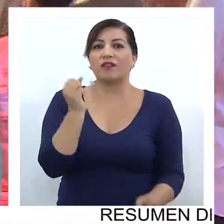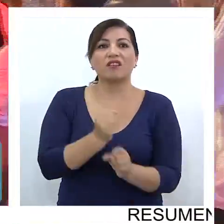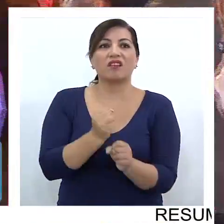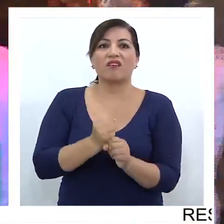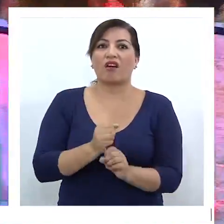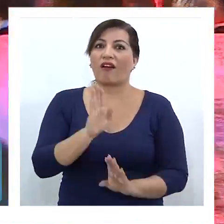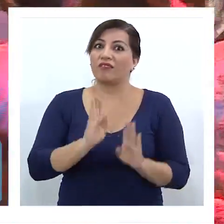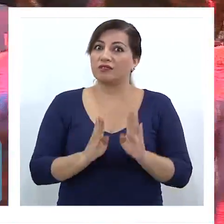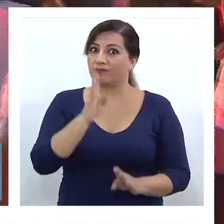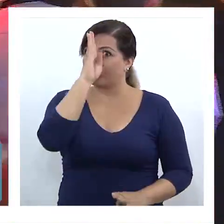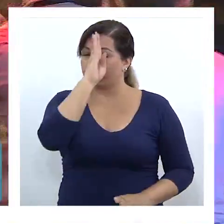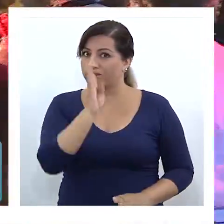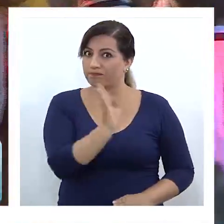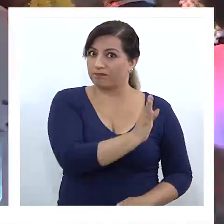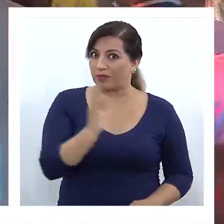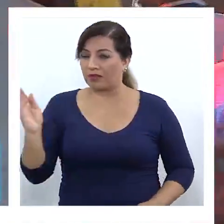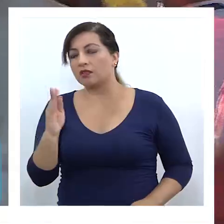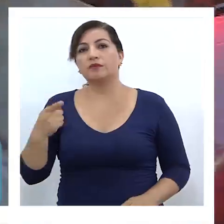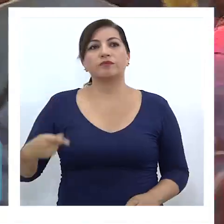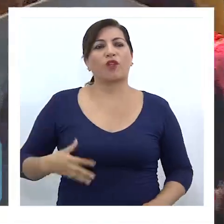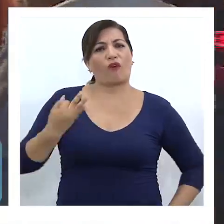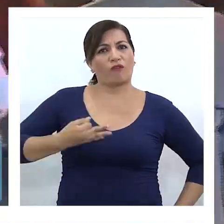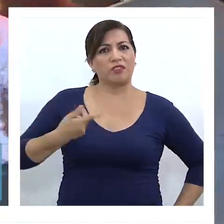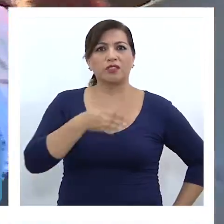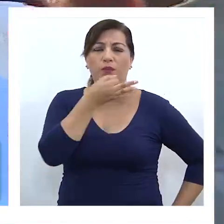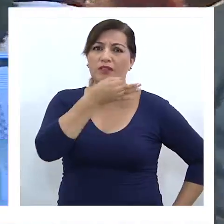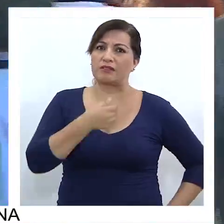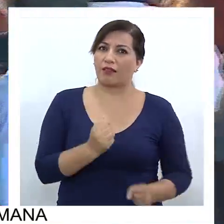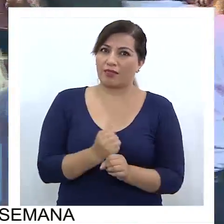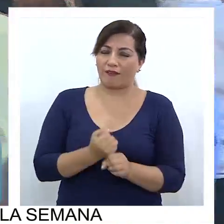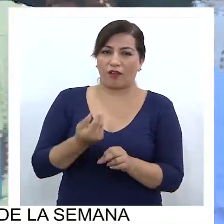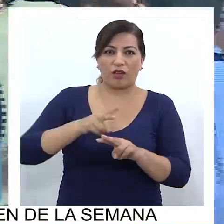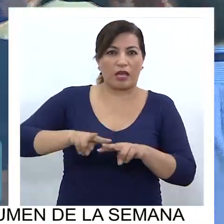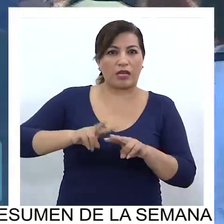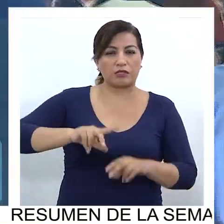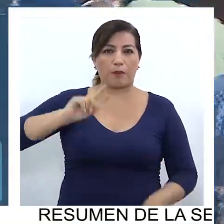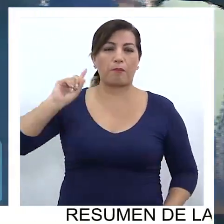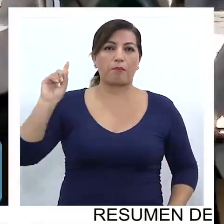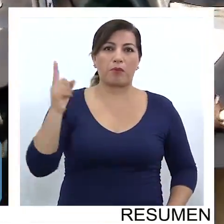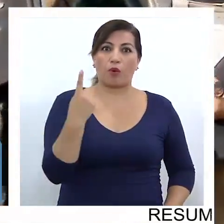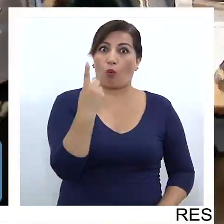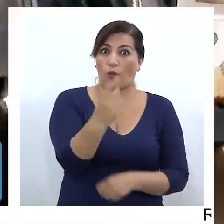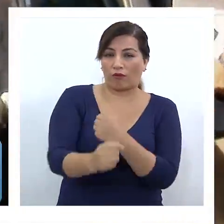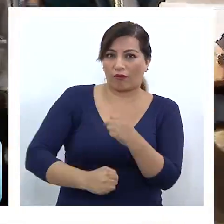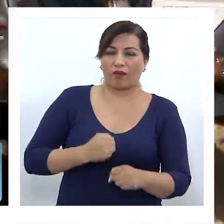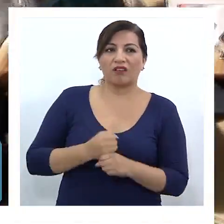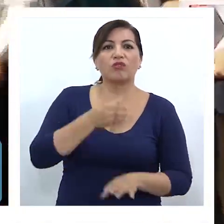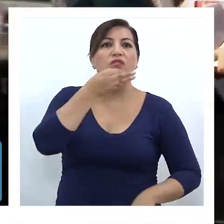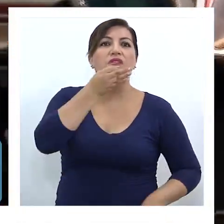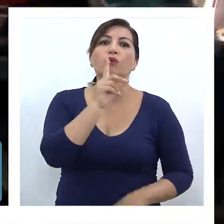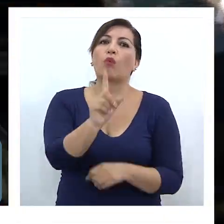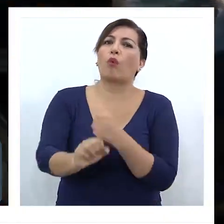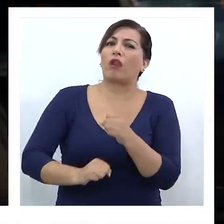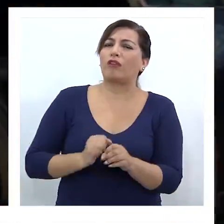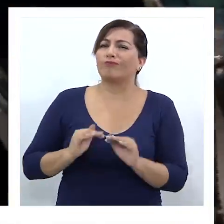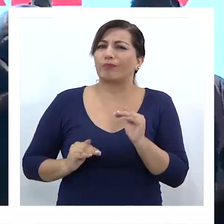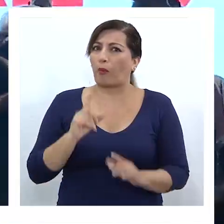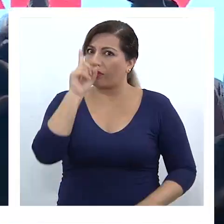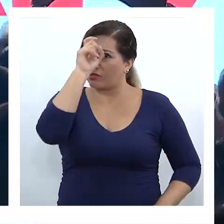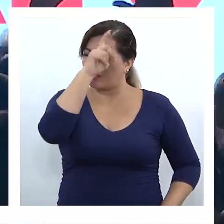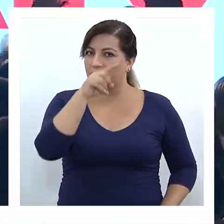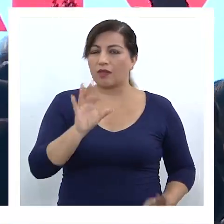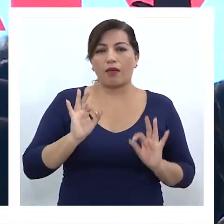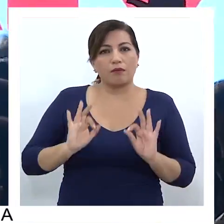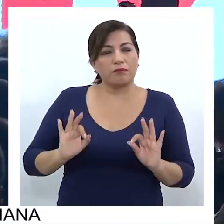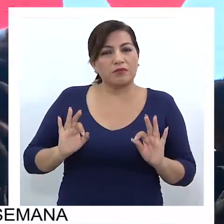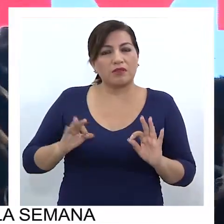son divididas. El oficialismo destacó el trabajo realizado en estos primeros 12 meses, precisando que fue un año complicado, en